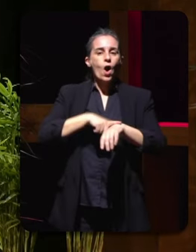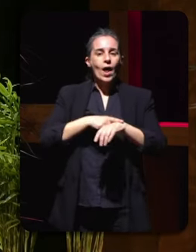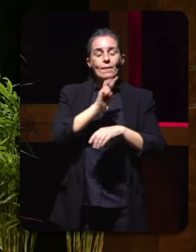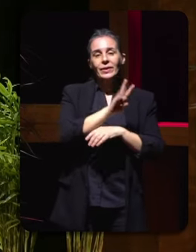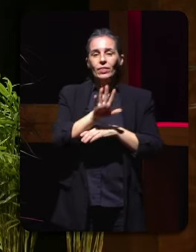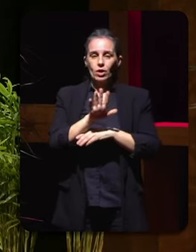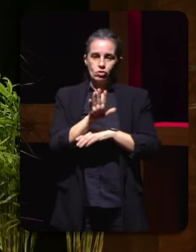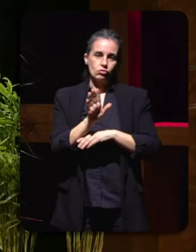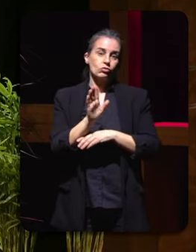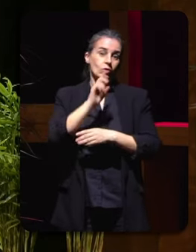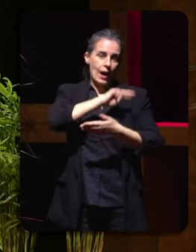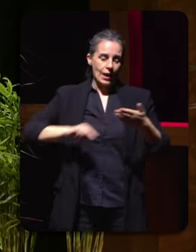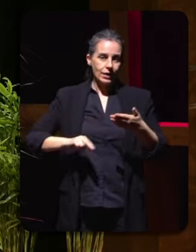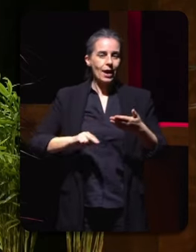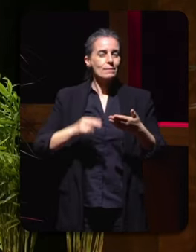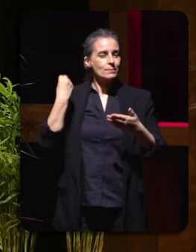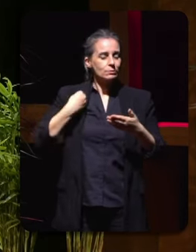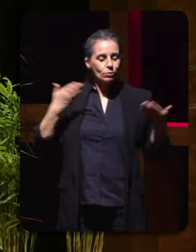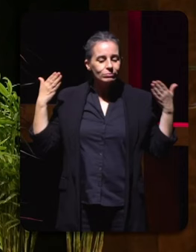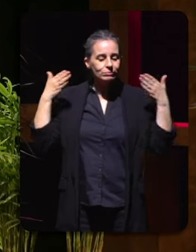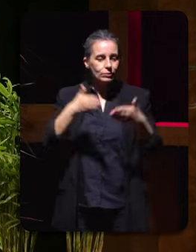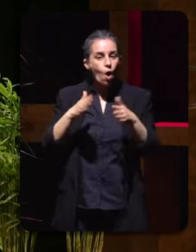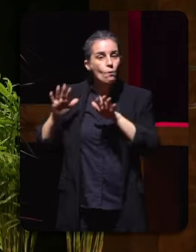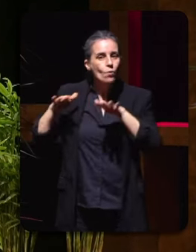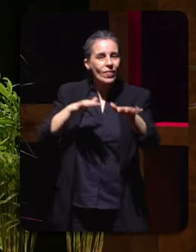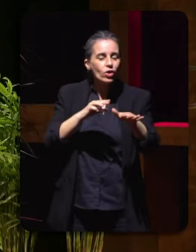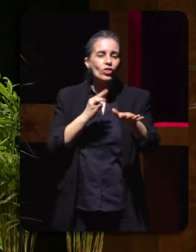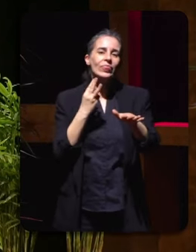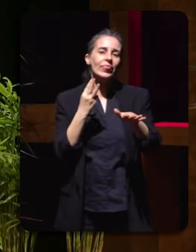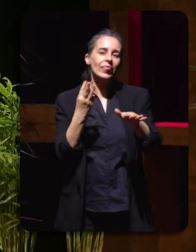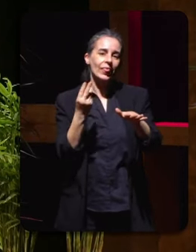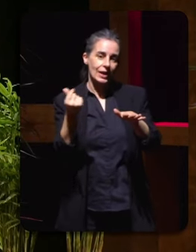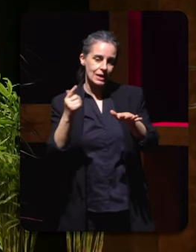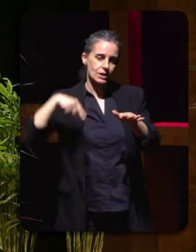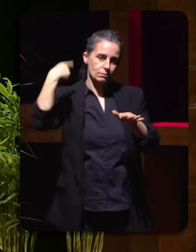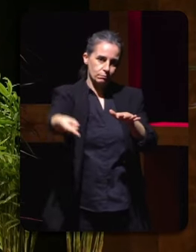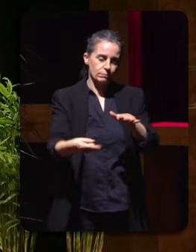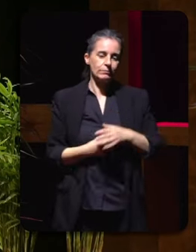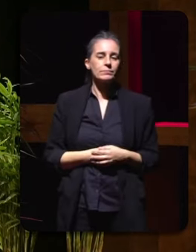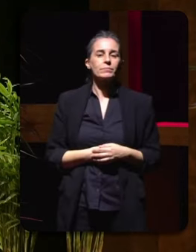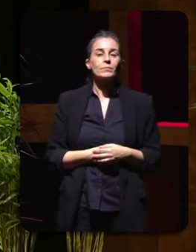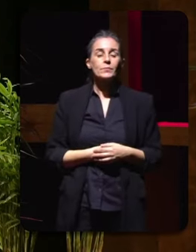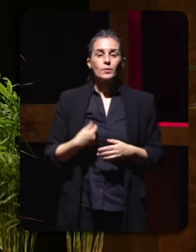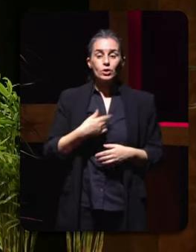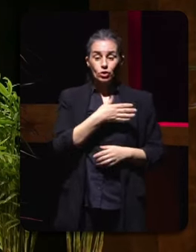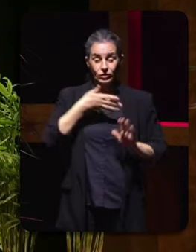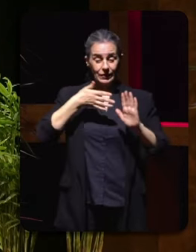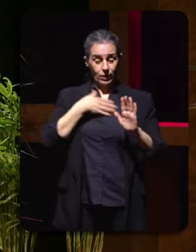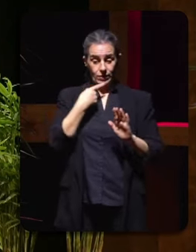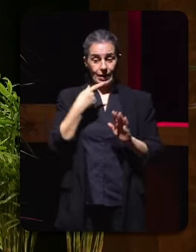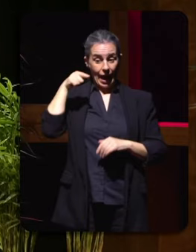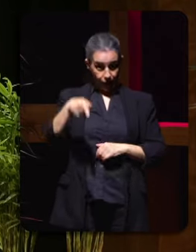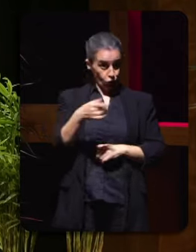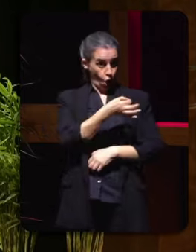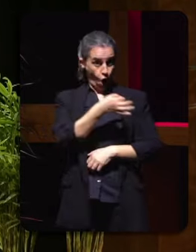ponendo foco nunha movilización que ia ter lugar pois tres días despois. Non estou dicindo que isto fora o correcto quero decir